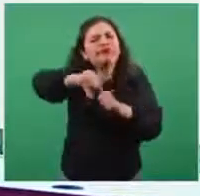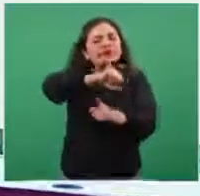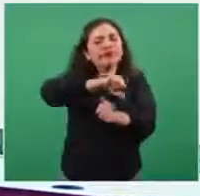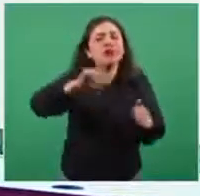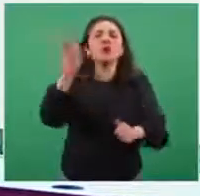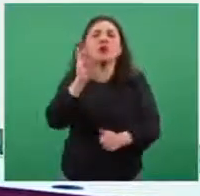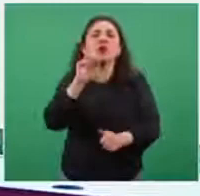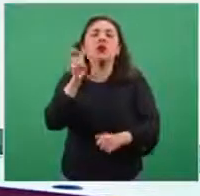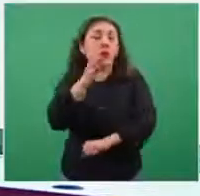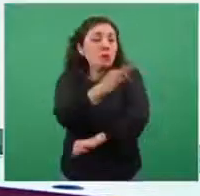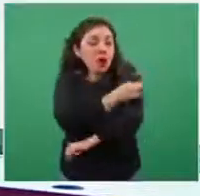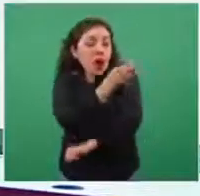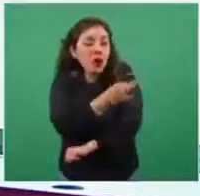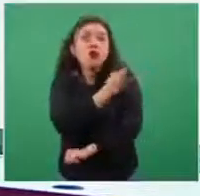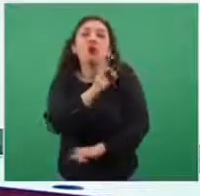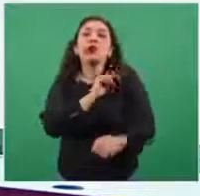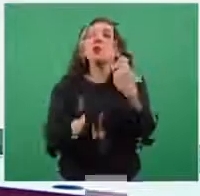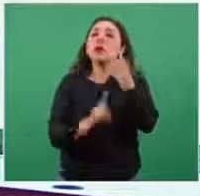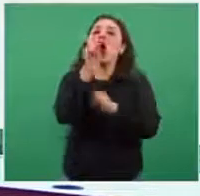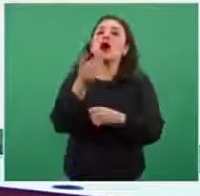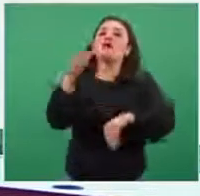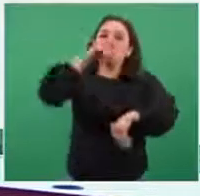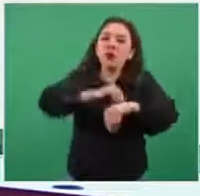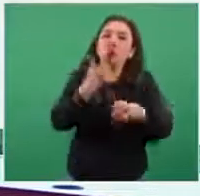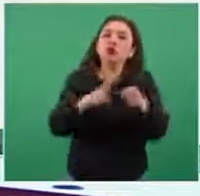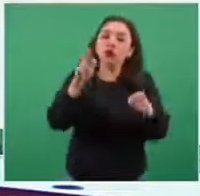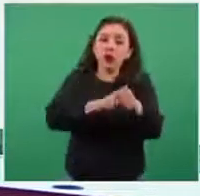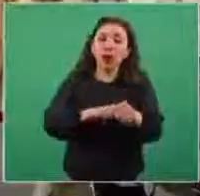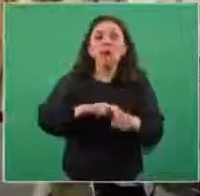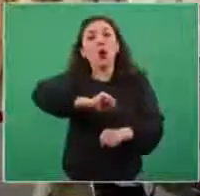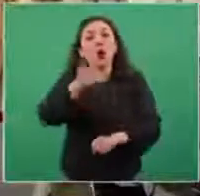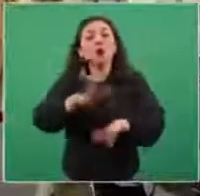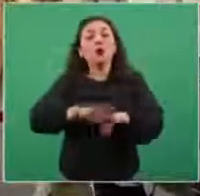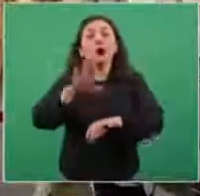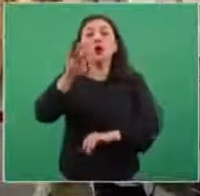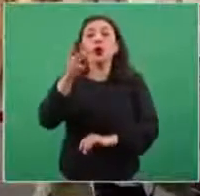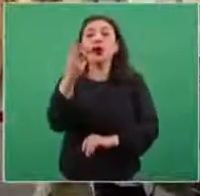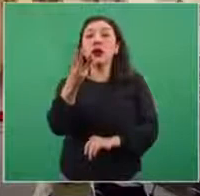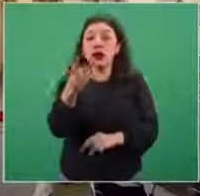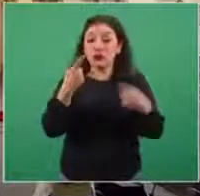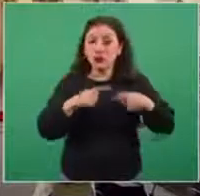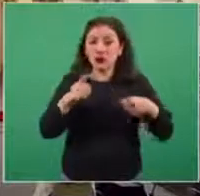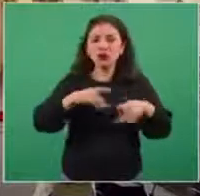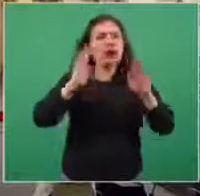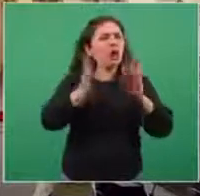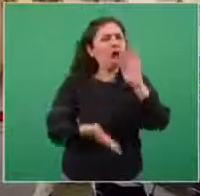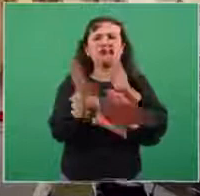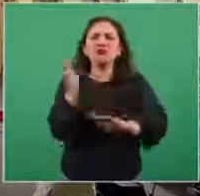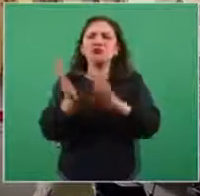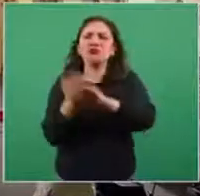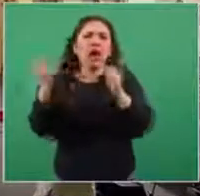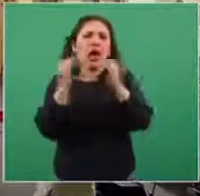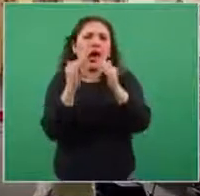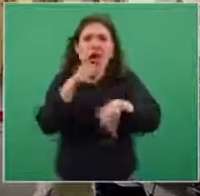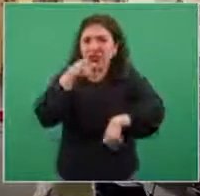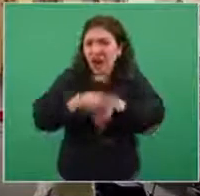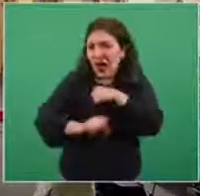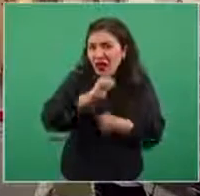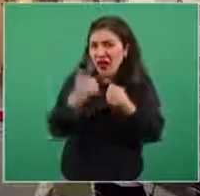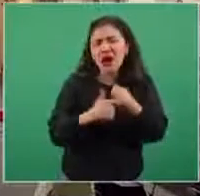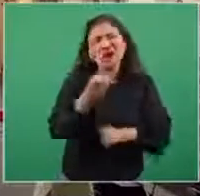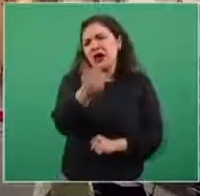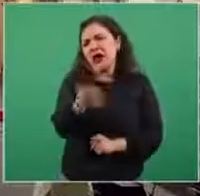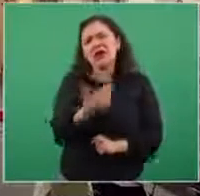ponen vacunas puede ocurrir algún evento nuevo. Y 43 ya están en sus domicilios, sin daño alguno. La siguiente.